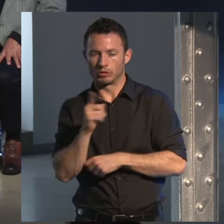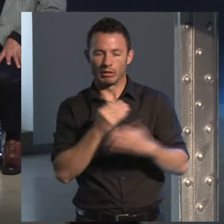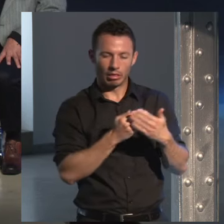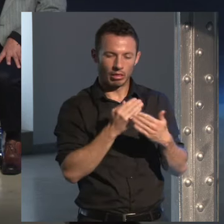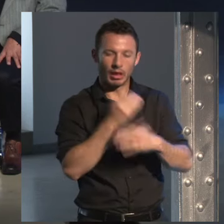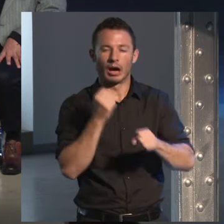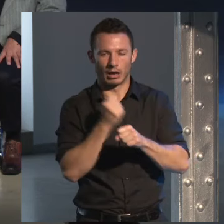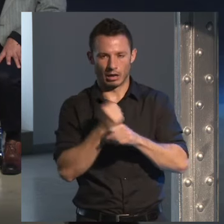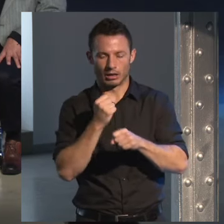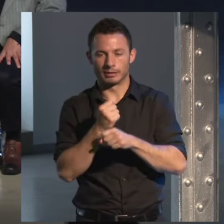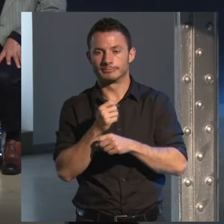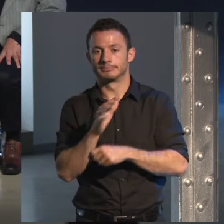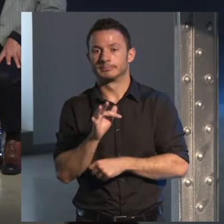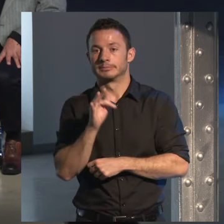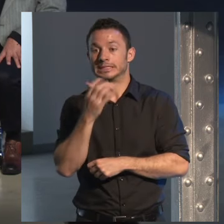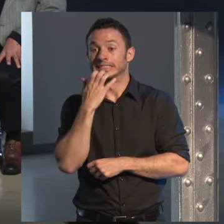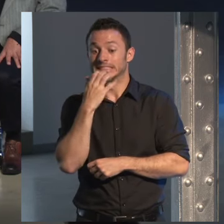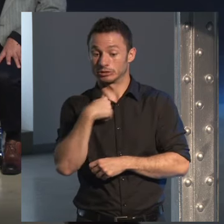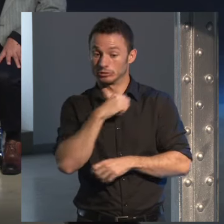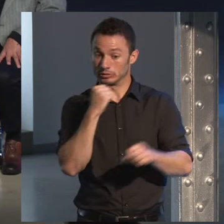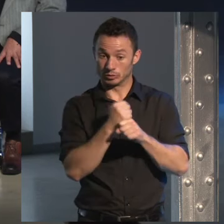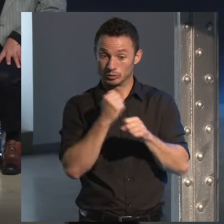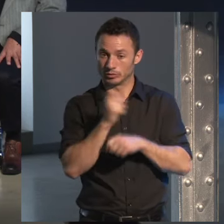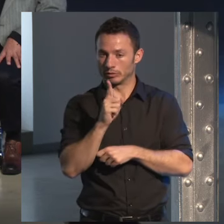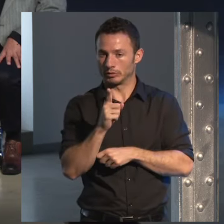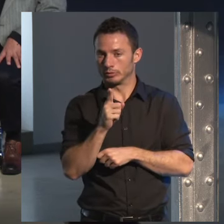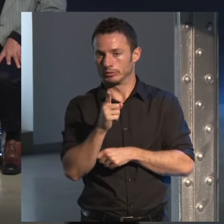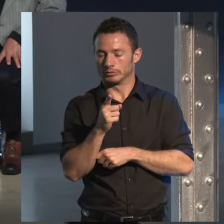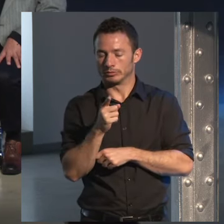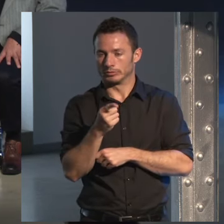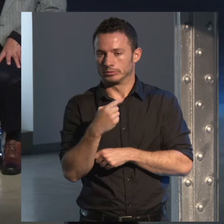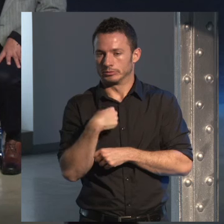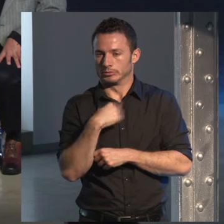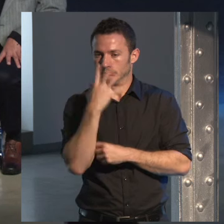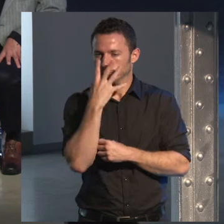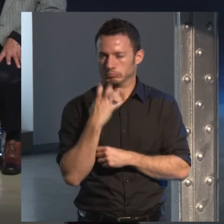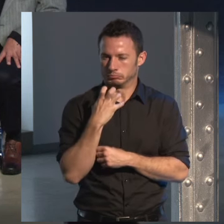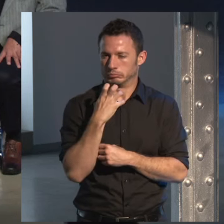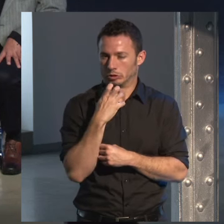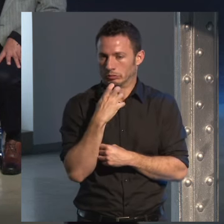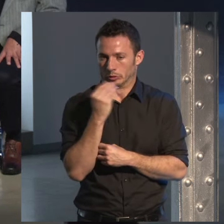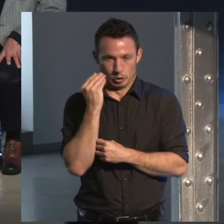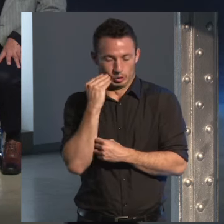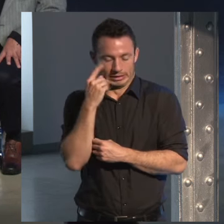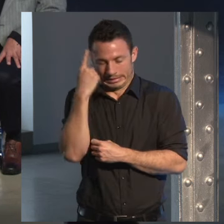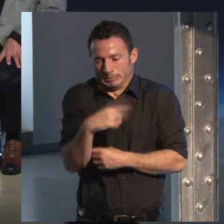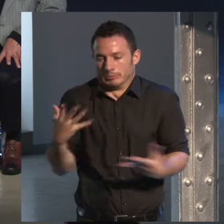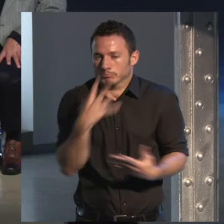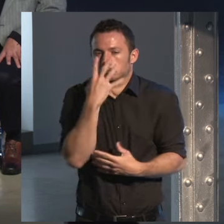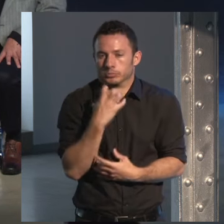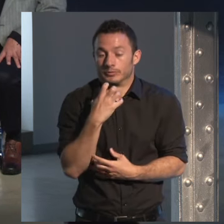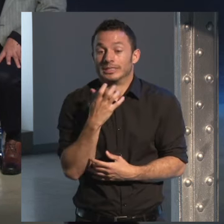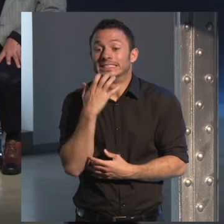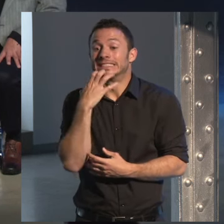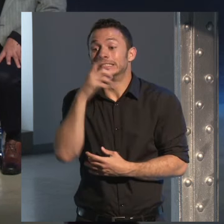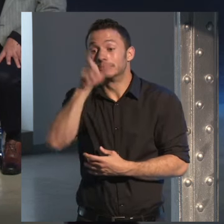y además es que si no trabajo me pongo de muy mal humor soy así de estúpida y creo que el que quiera